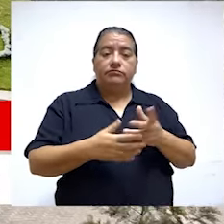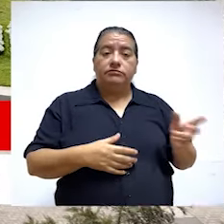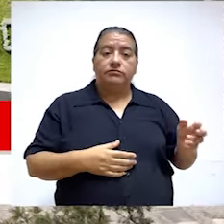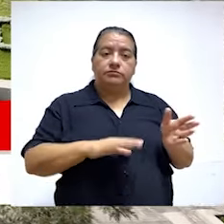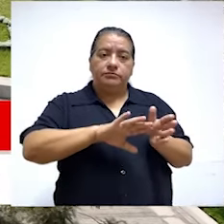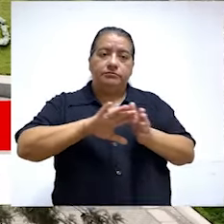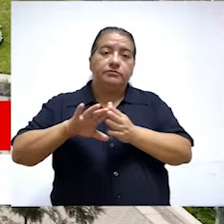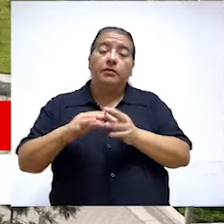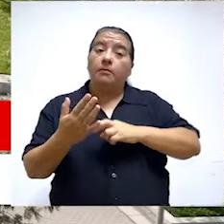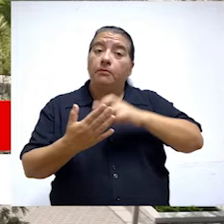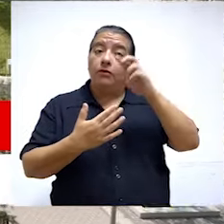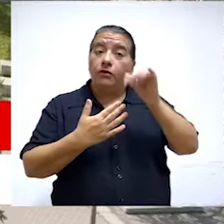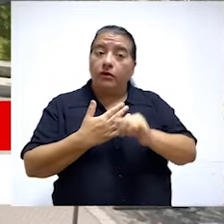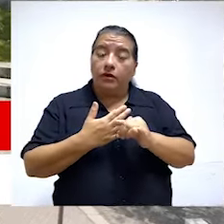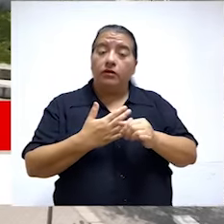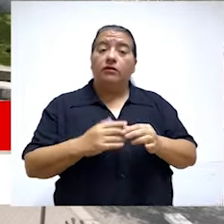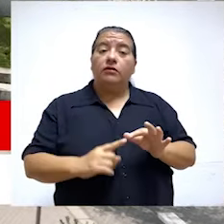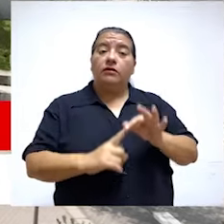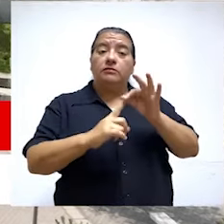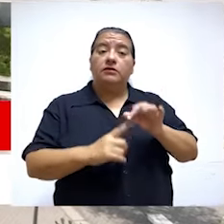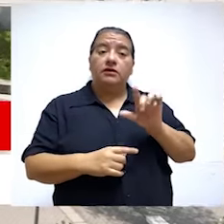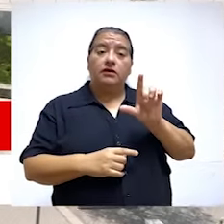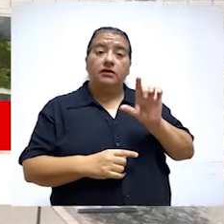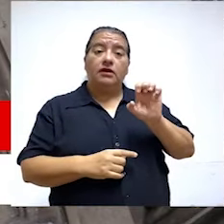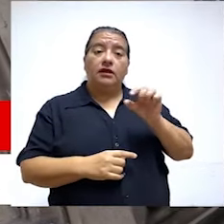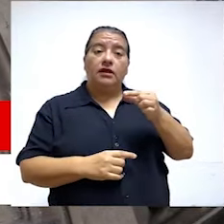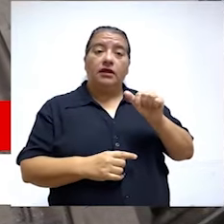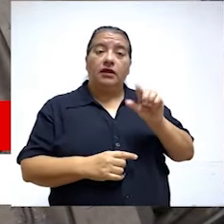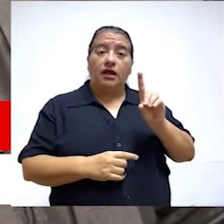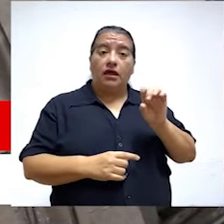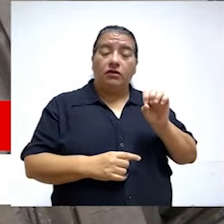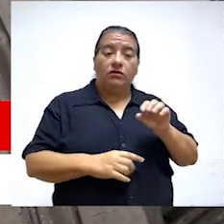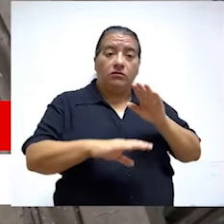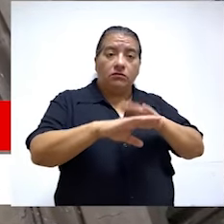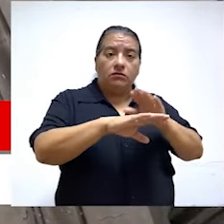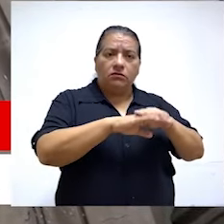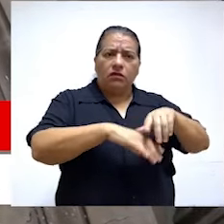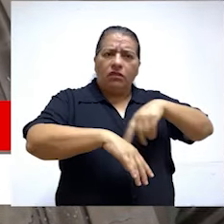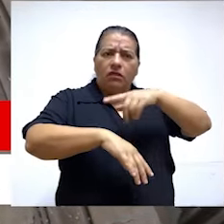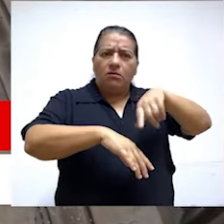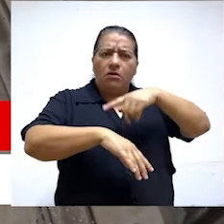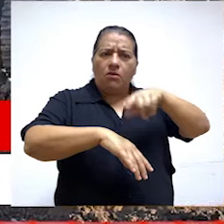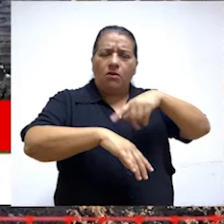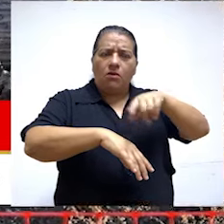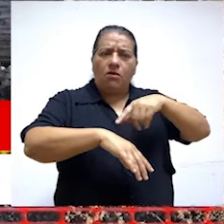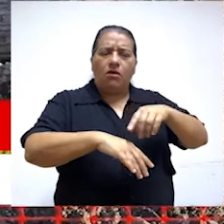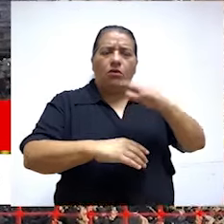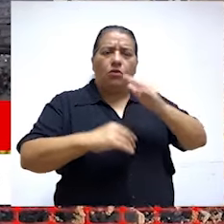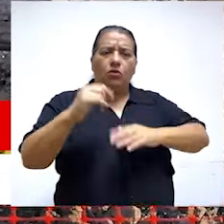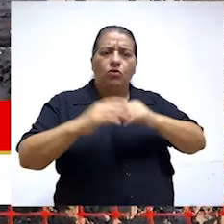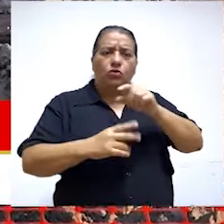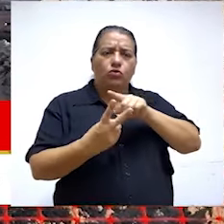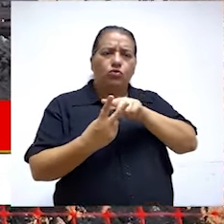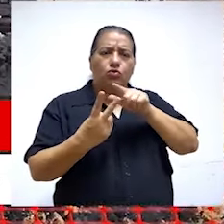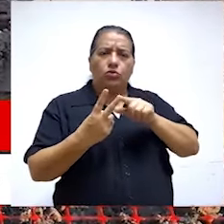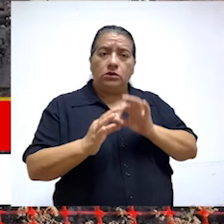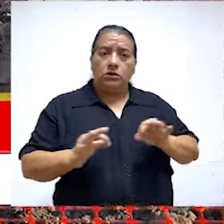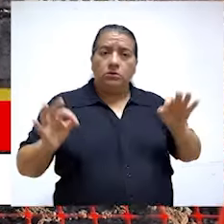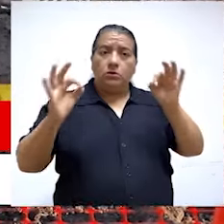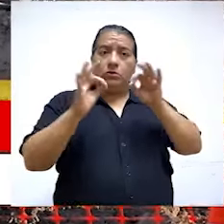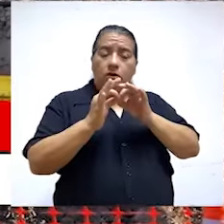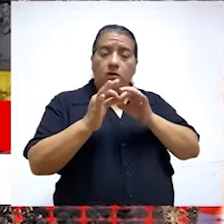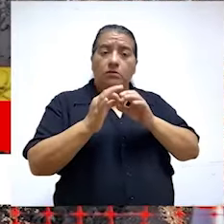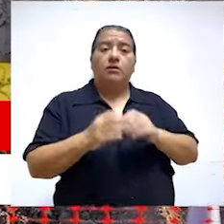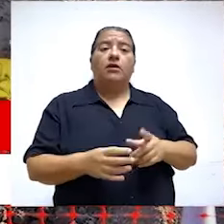Alertamos al proyecto especial legado, entidad abscrita a la presidencia del Consejo de Ministros, la demora en culminar dos